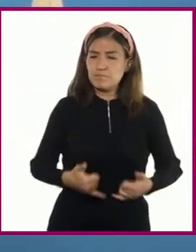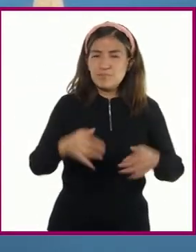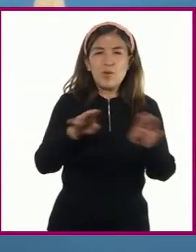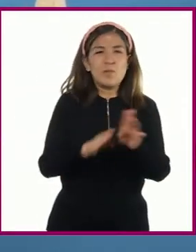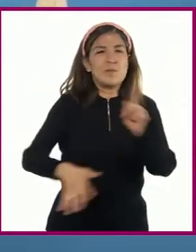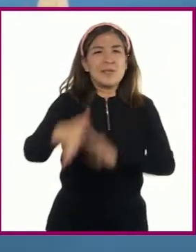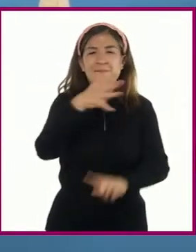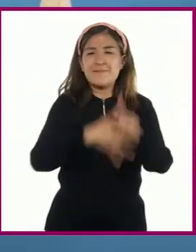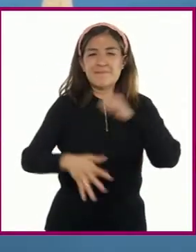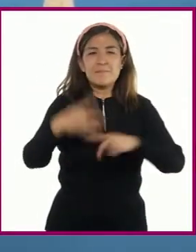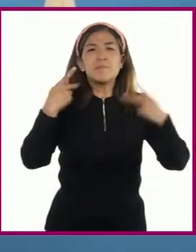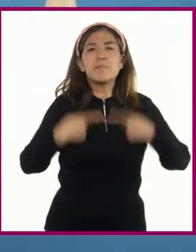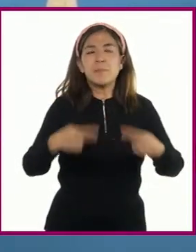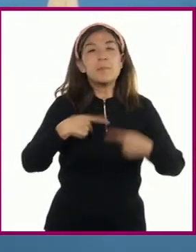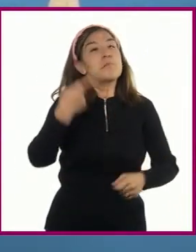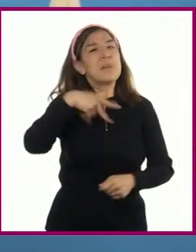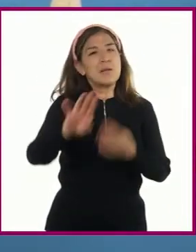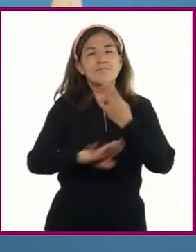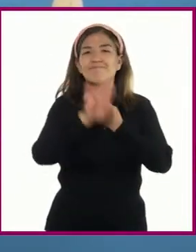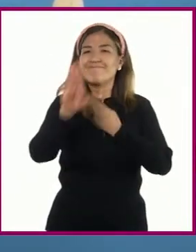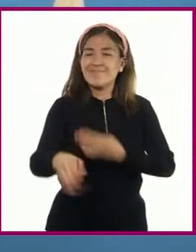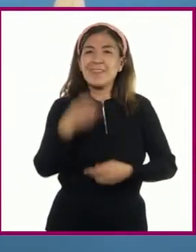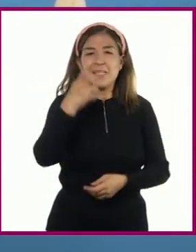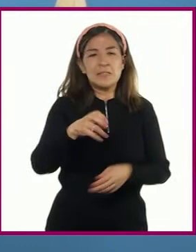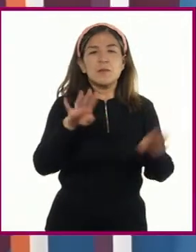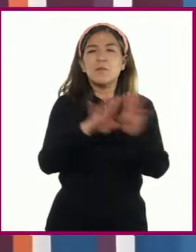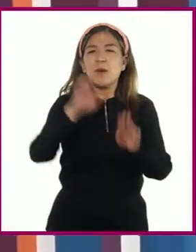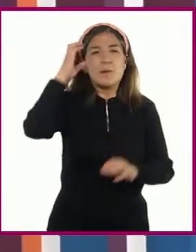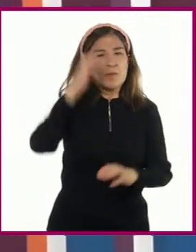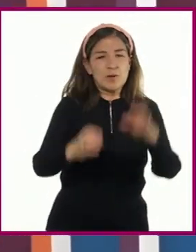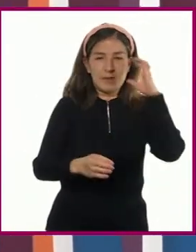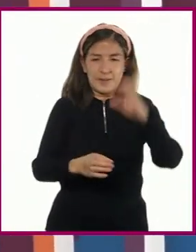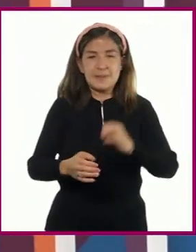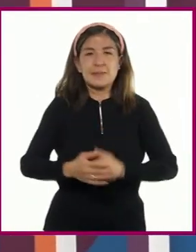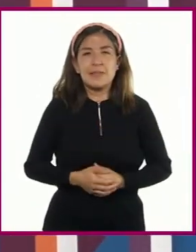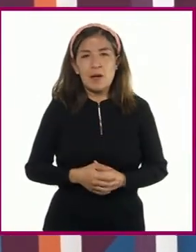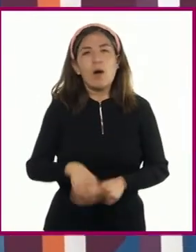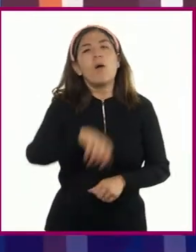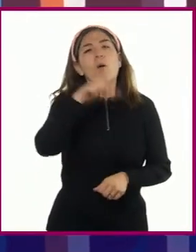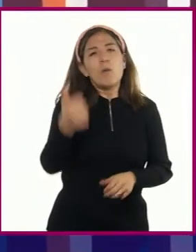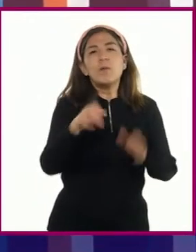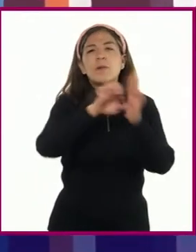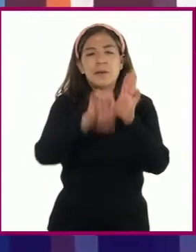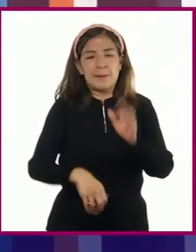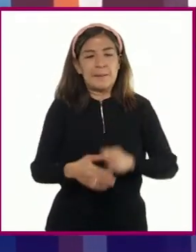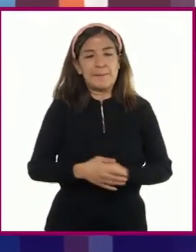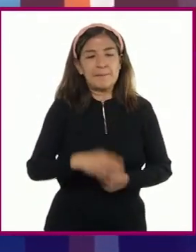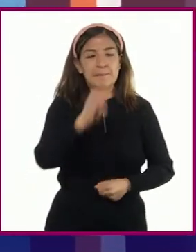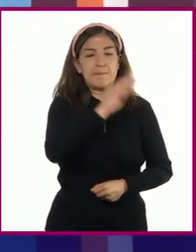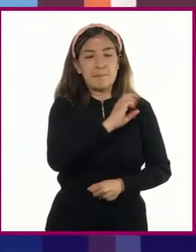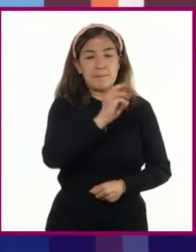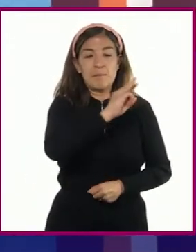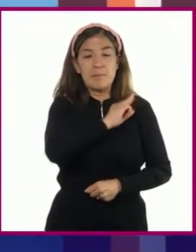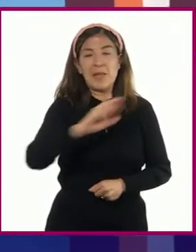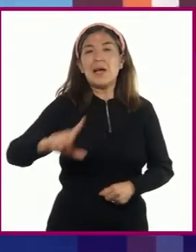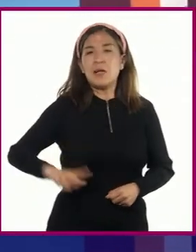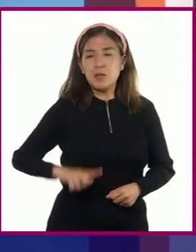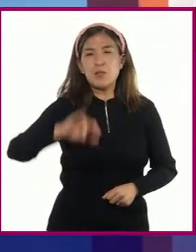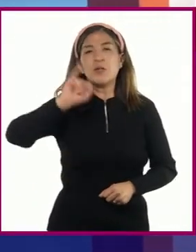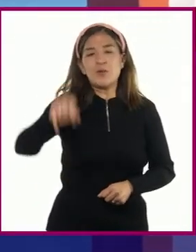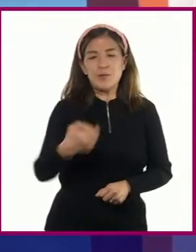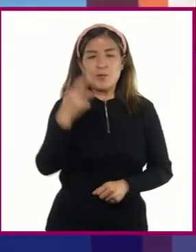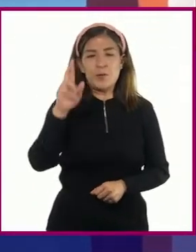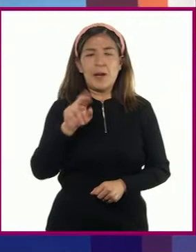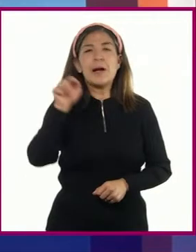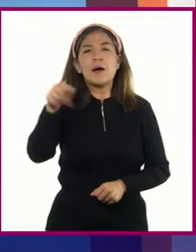violenta para liberar a la India del dominio extranjero. Otro ejemplo es Martin Luther King Jr., uno de